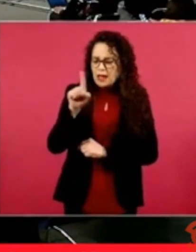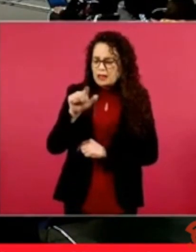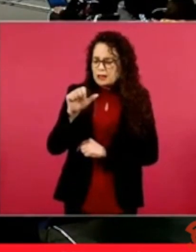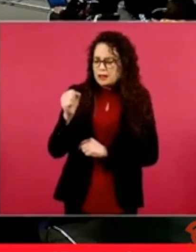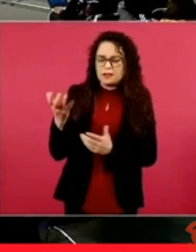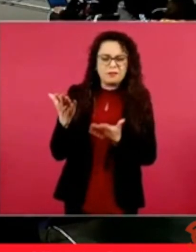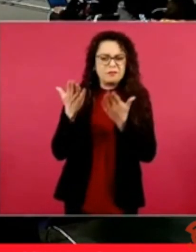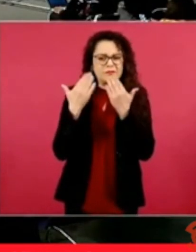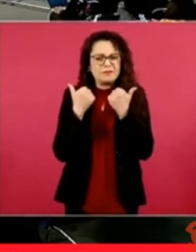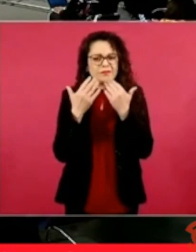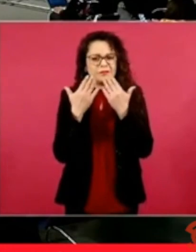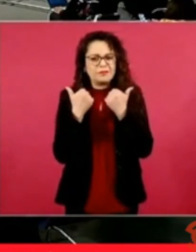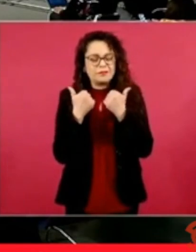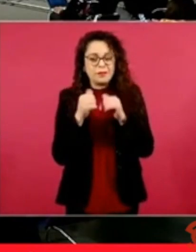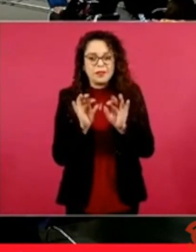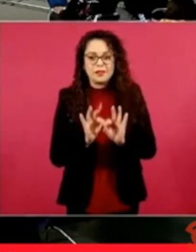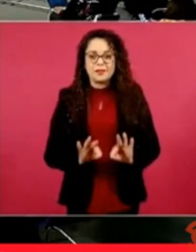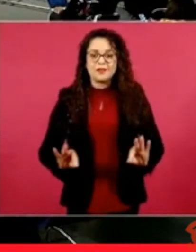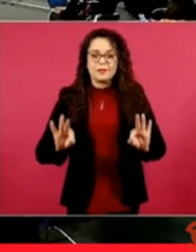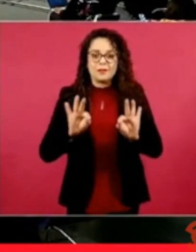Y es bueno el debate